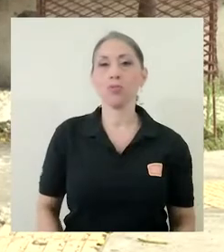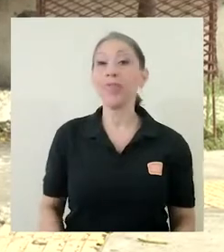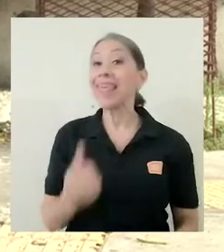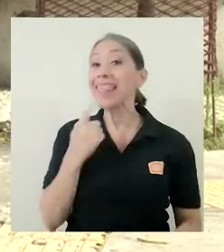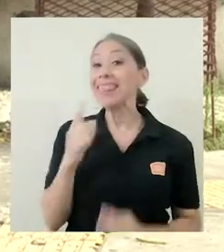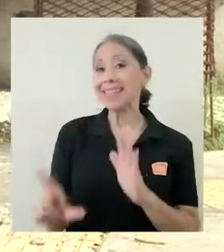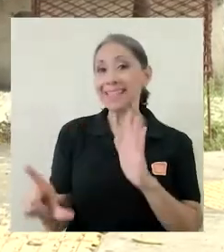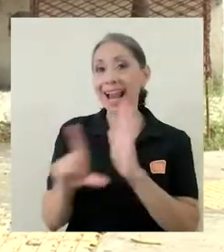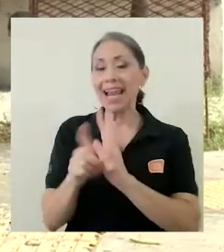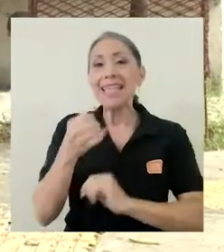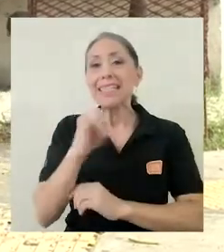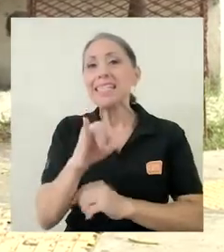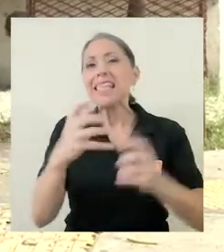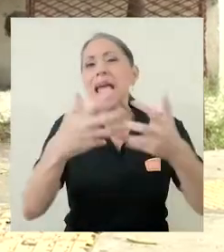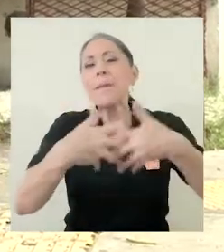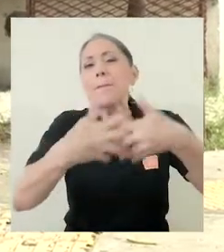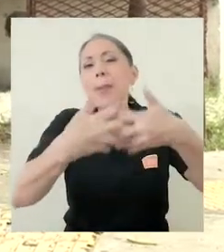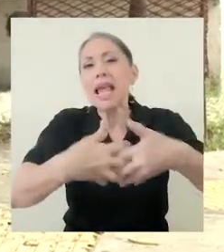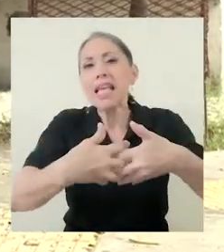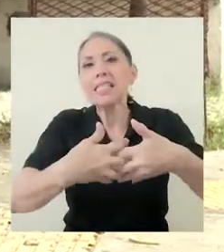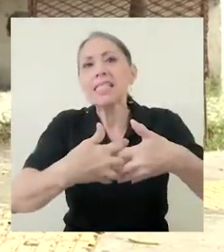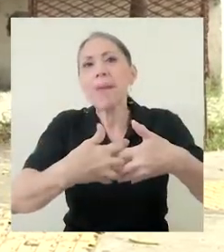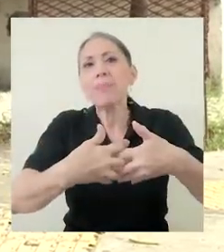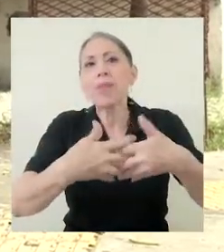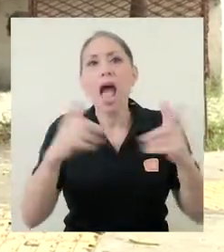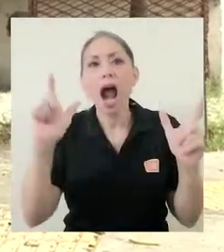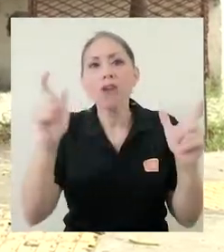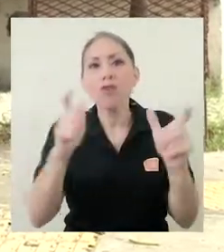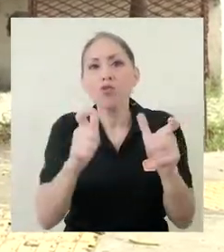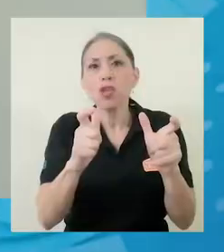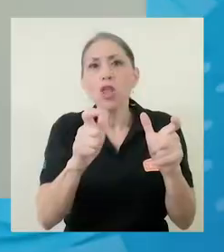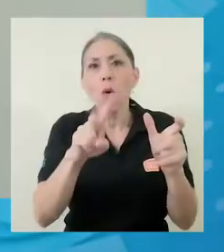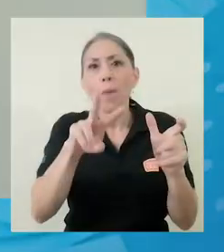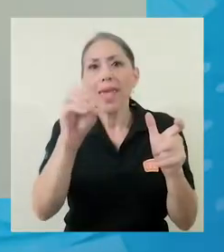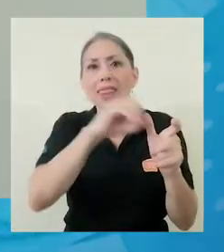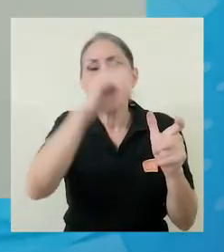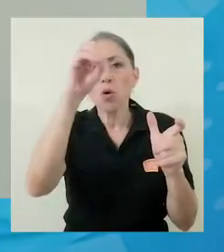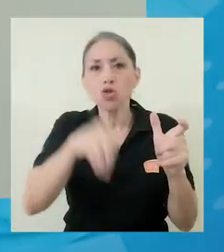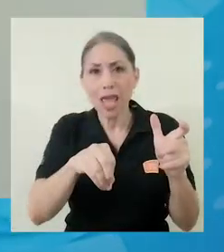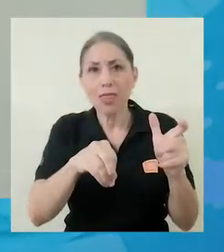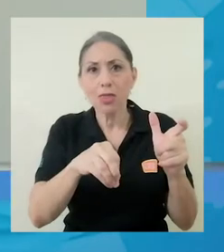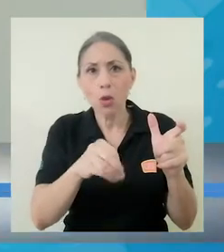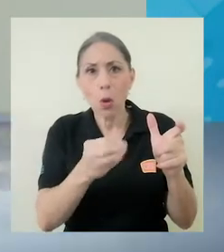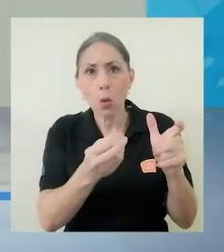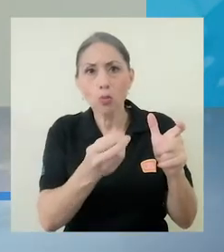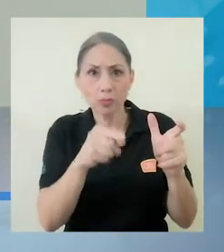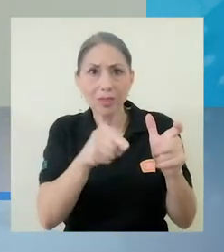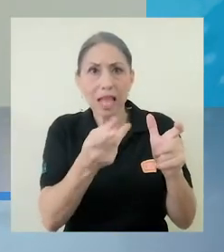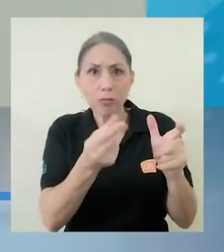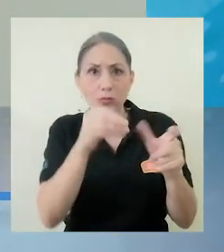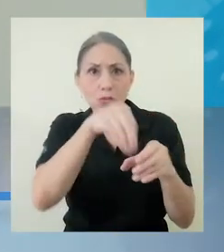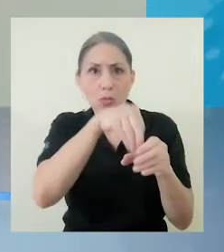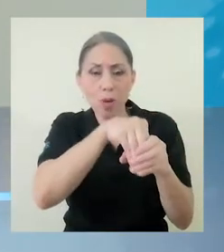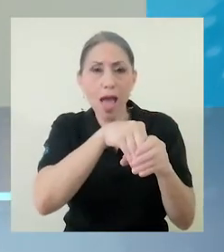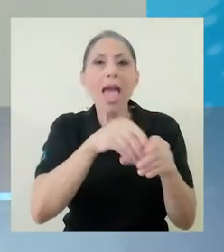empresa ha reducido sus ingresos por 20%, 20% más tiene la posibilidad de reducir la jornada de